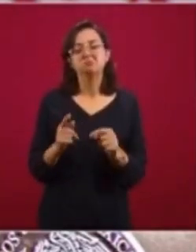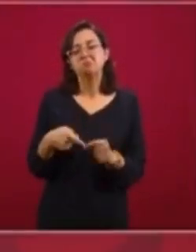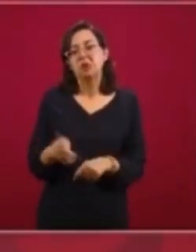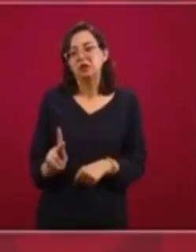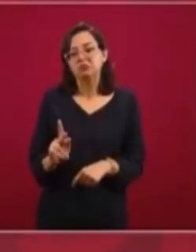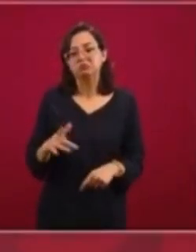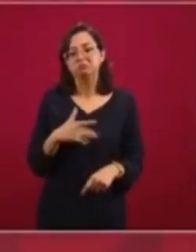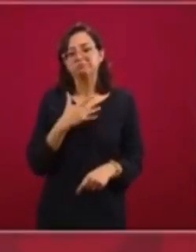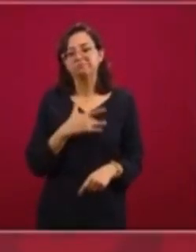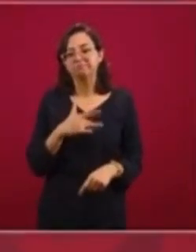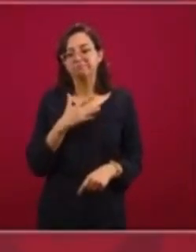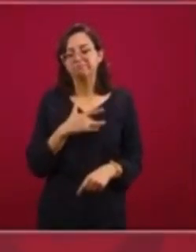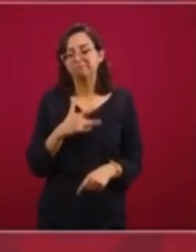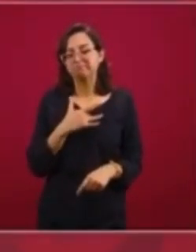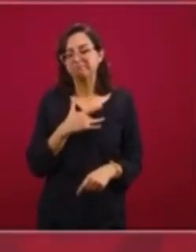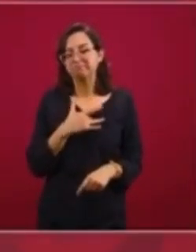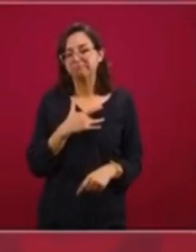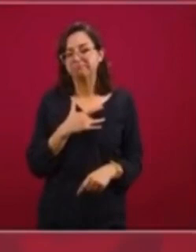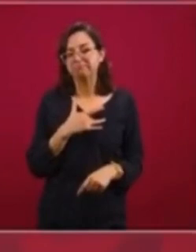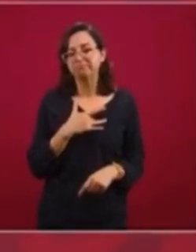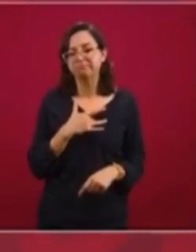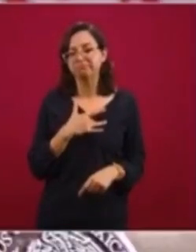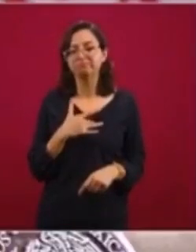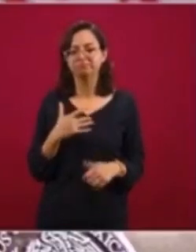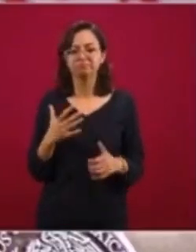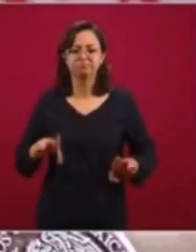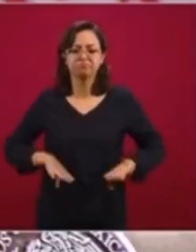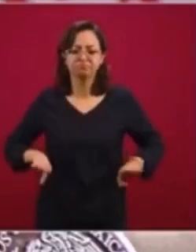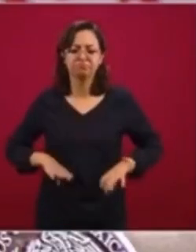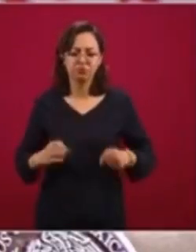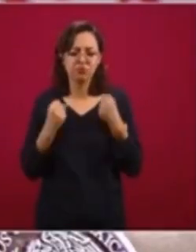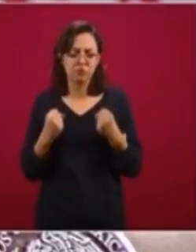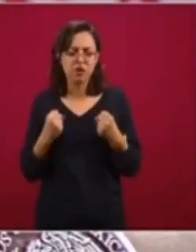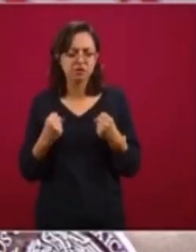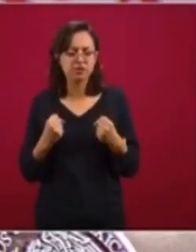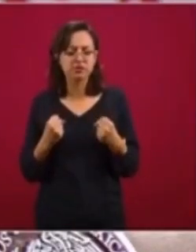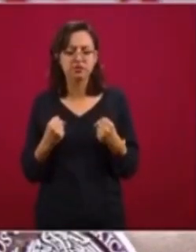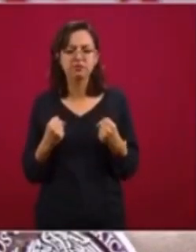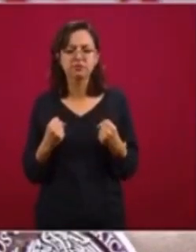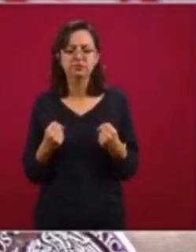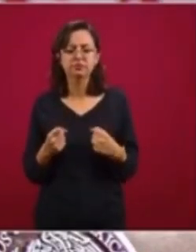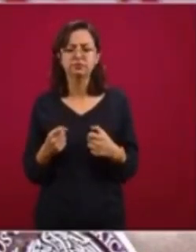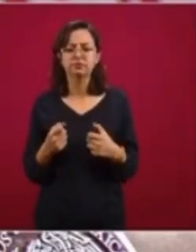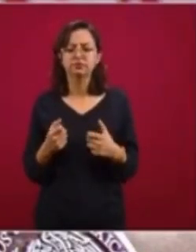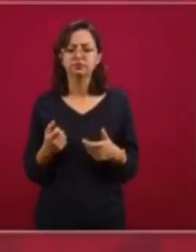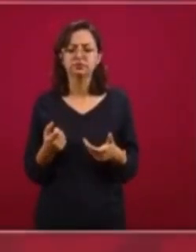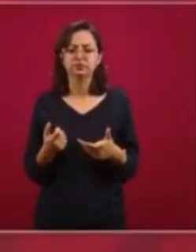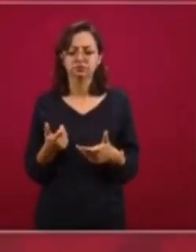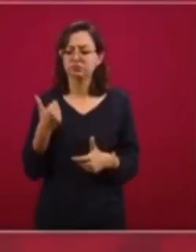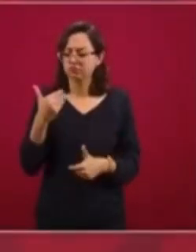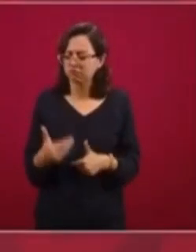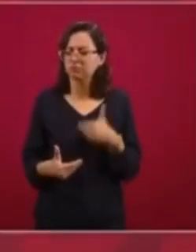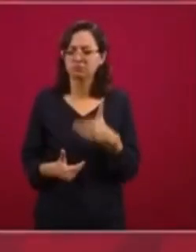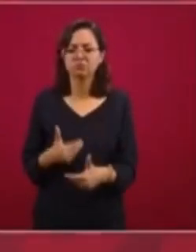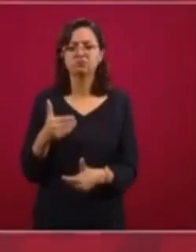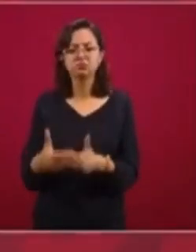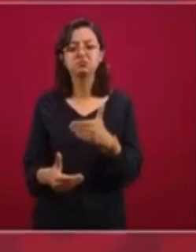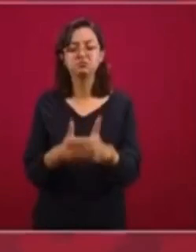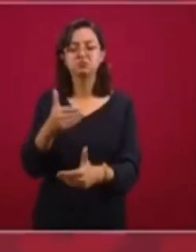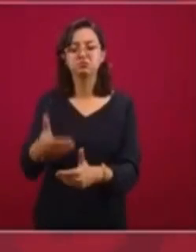fortalecidos para enfrentar